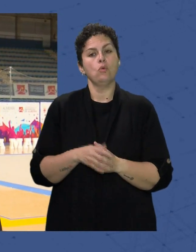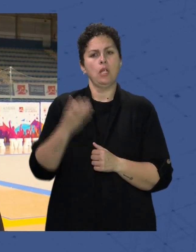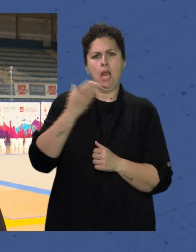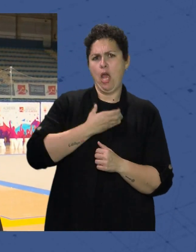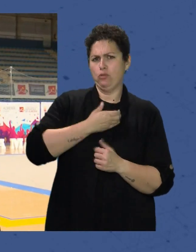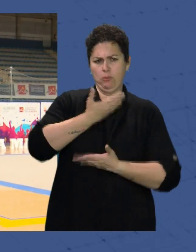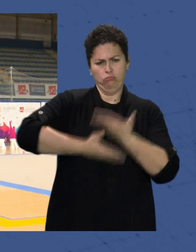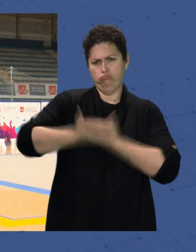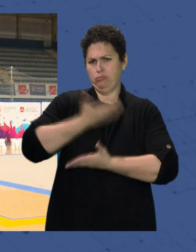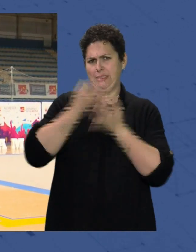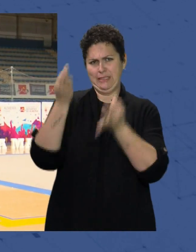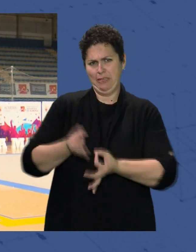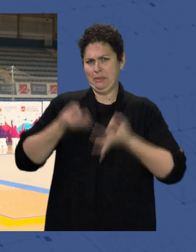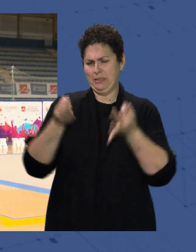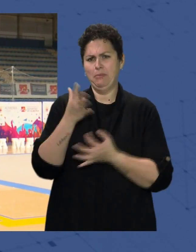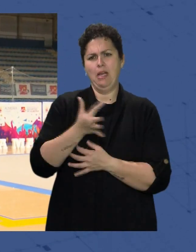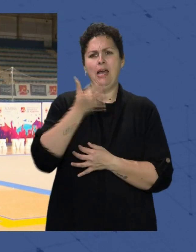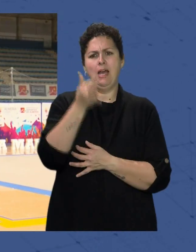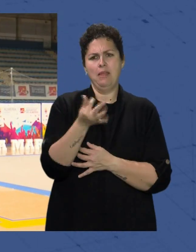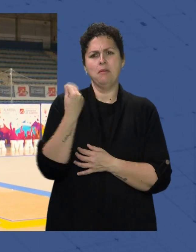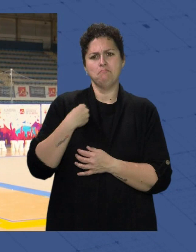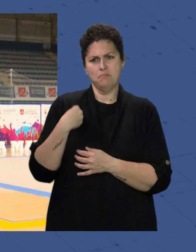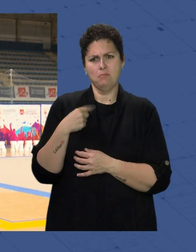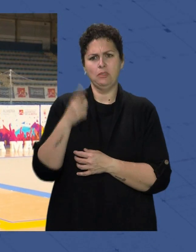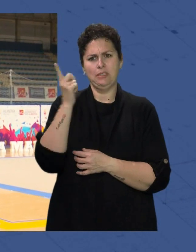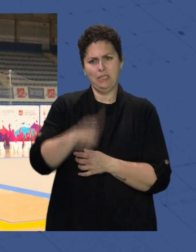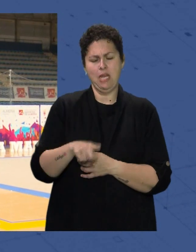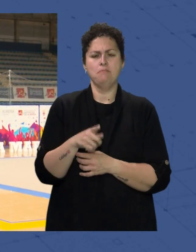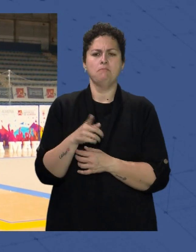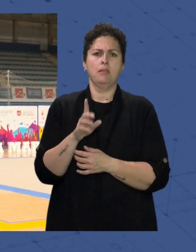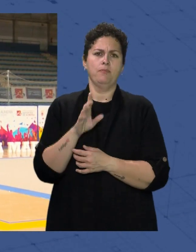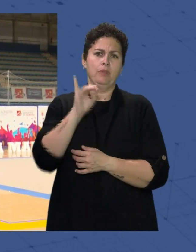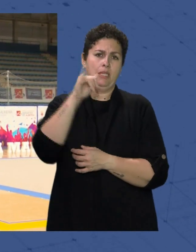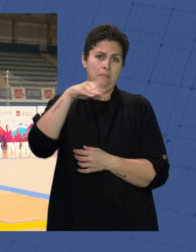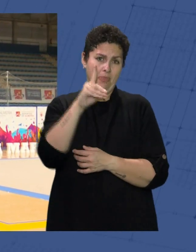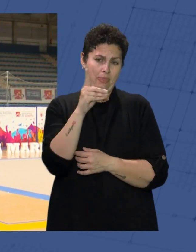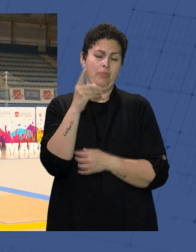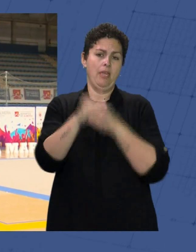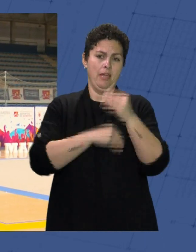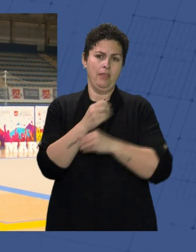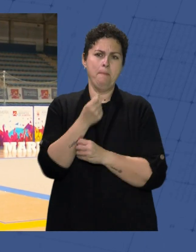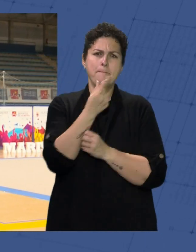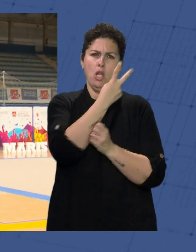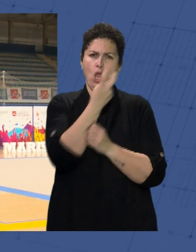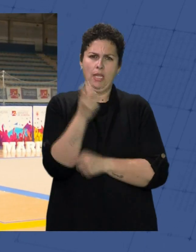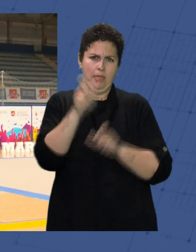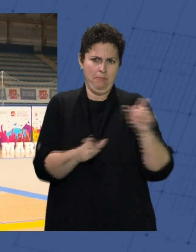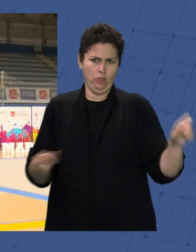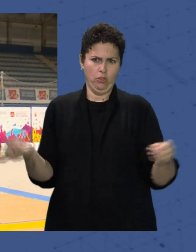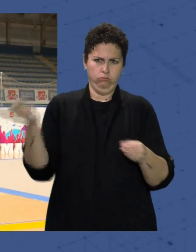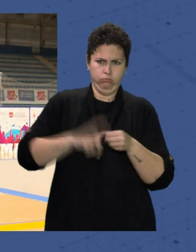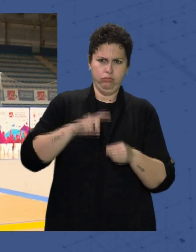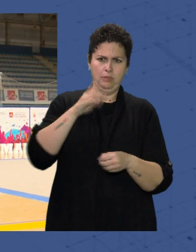continuamente Y además Es uno de los De los que participan Muchos en las escuelas Deportivas municipales Que son 1200 personas 1200